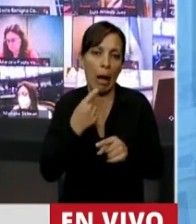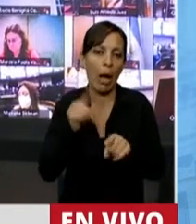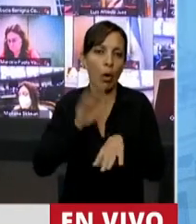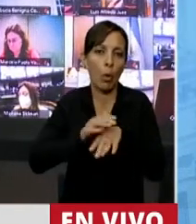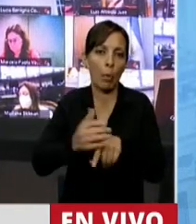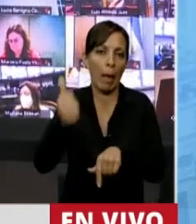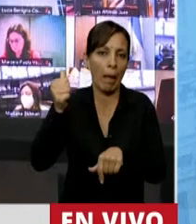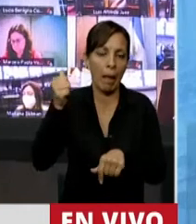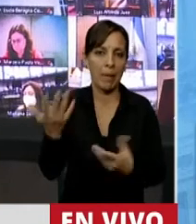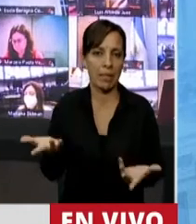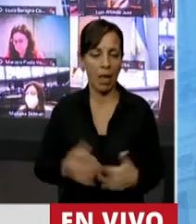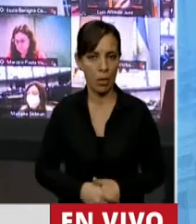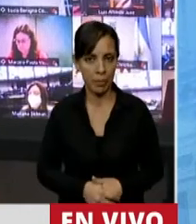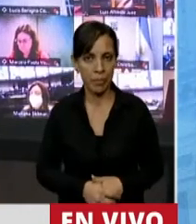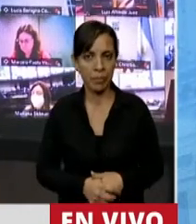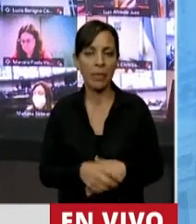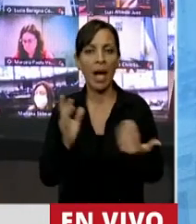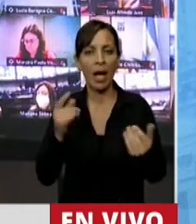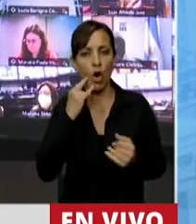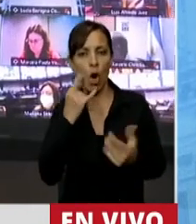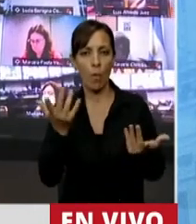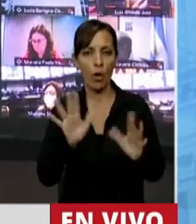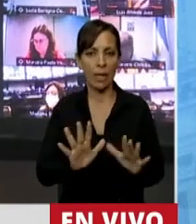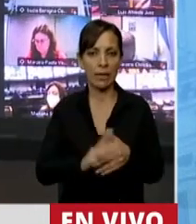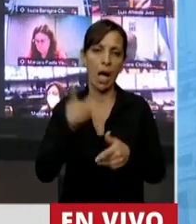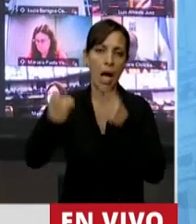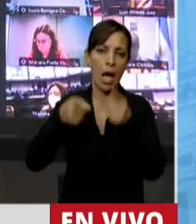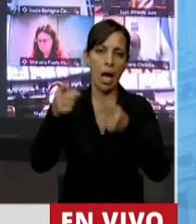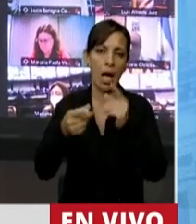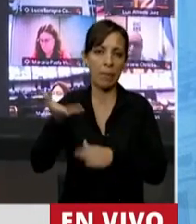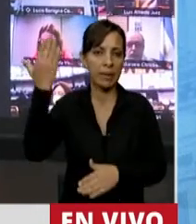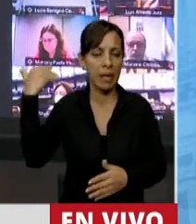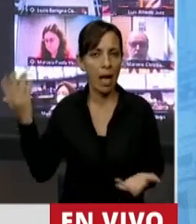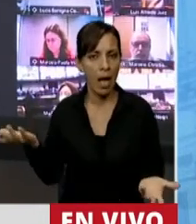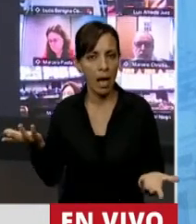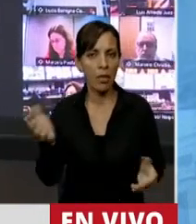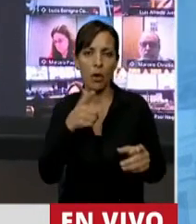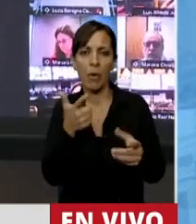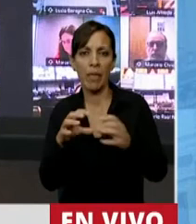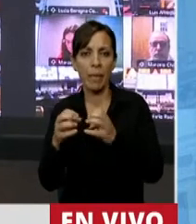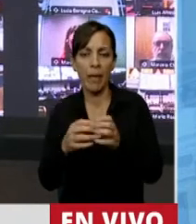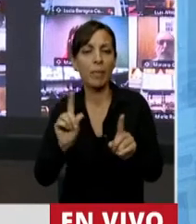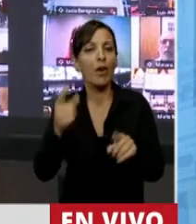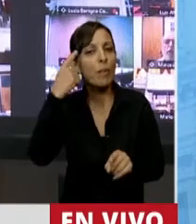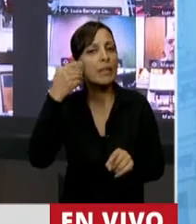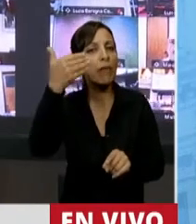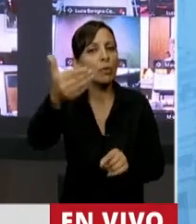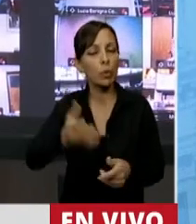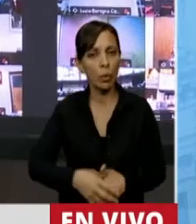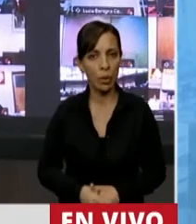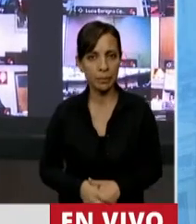discutir sobre el pasado, ahí se está muy cómodo, se sigue haciendo de baneo de intelectuales sin avanzar hacia el futuro.